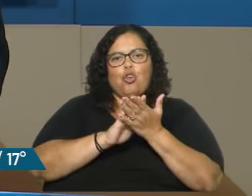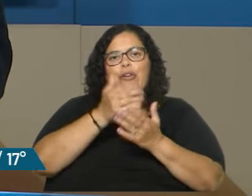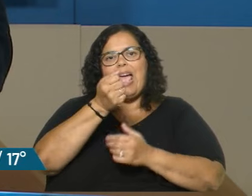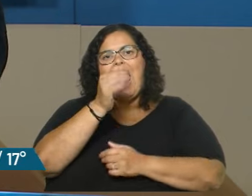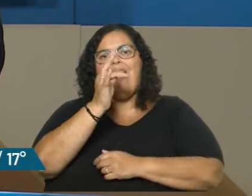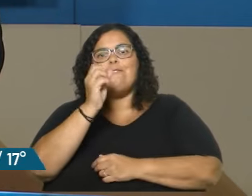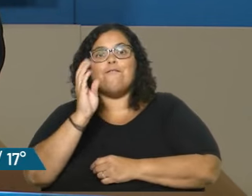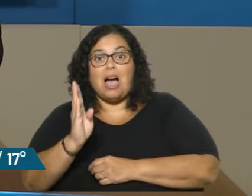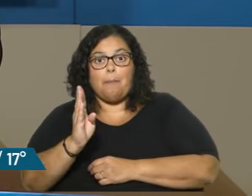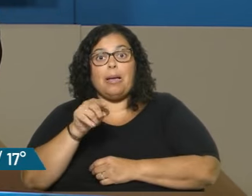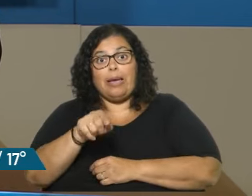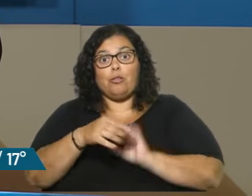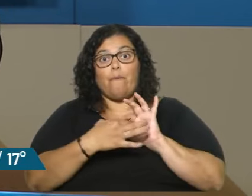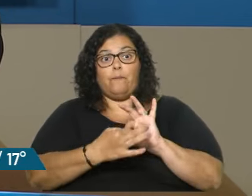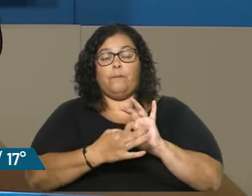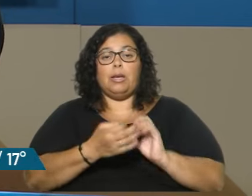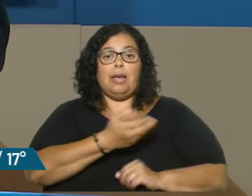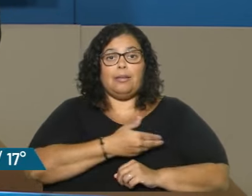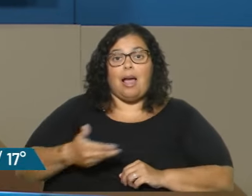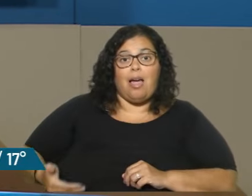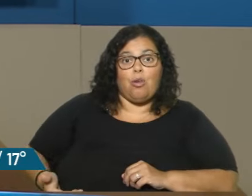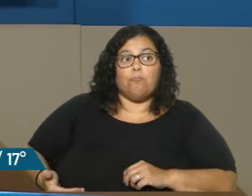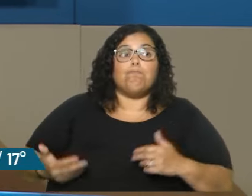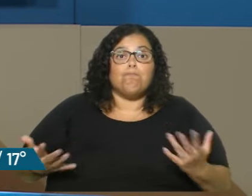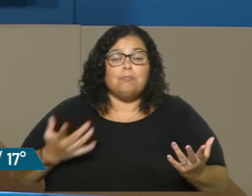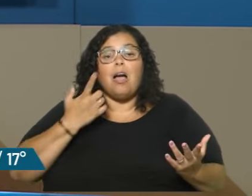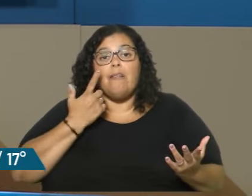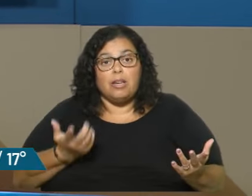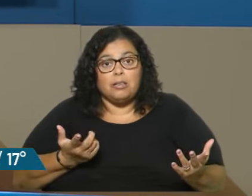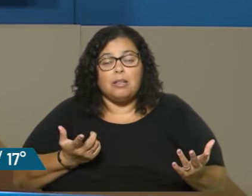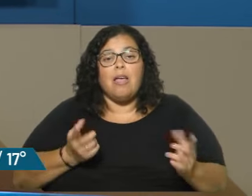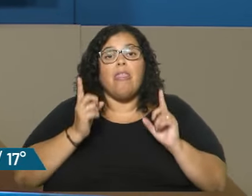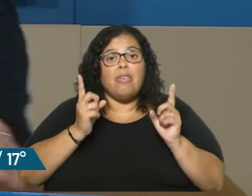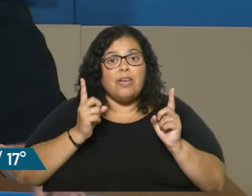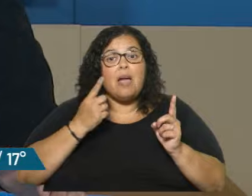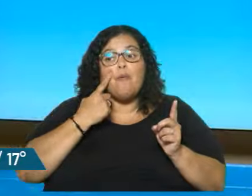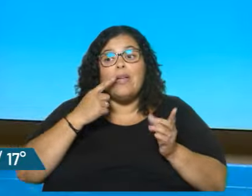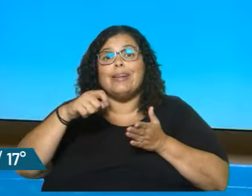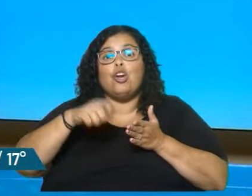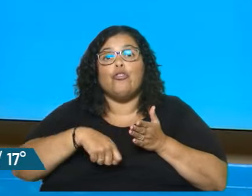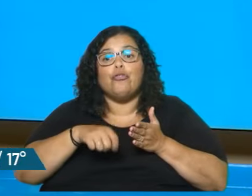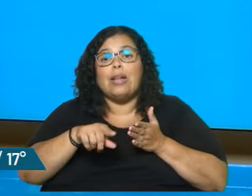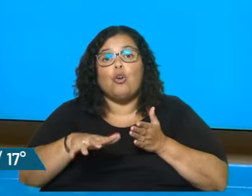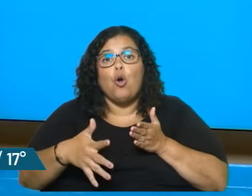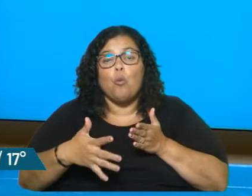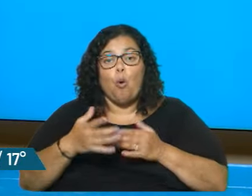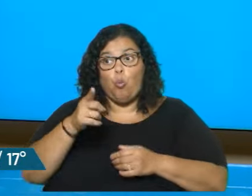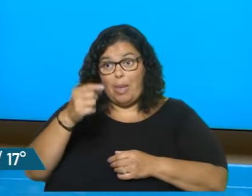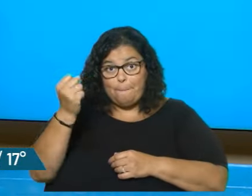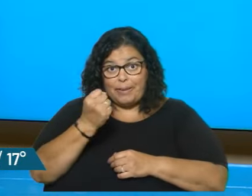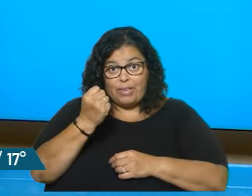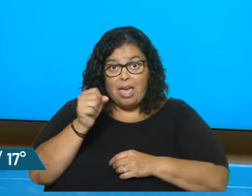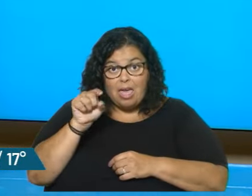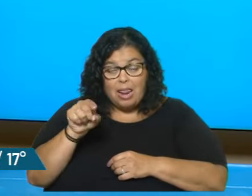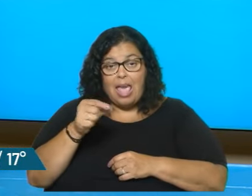ancladas al Estado y de repente habría que rever los contratos. ¿Puede que haya SAFAP o prefiere que todo el dinero esté en el